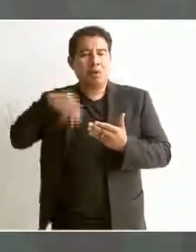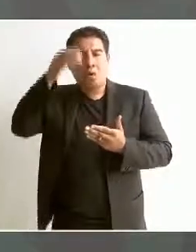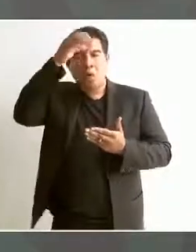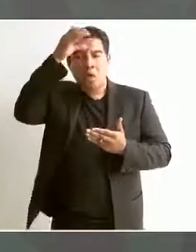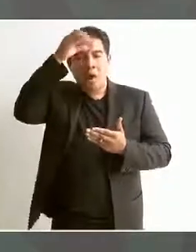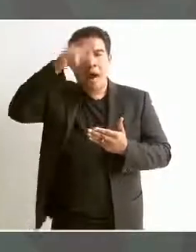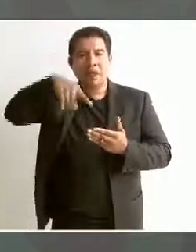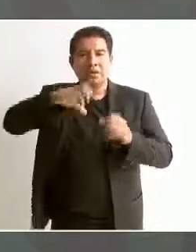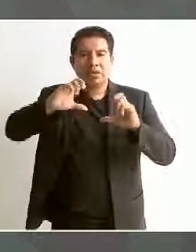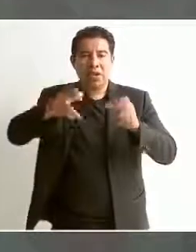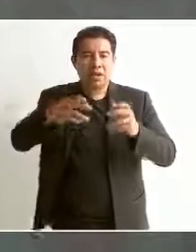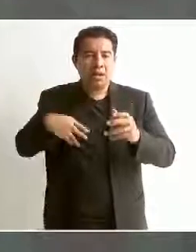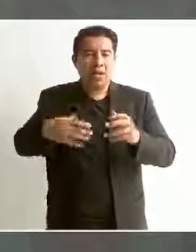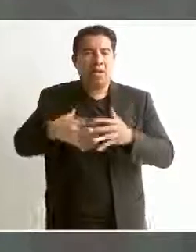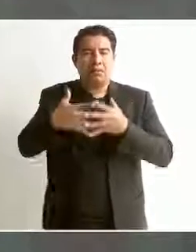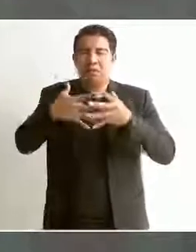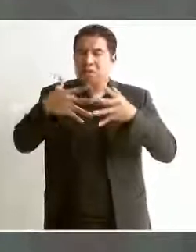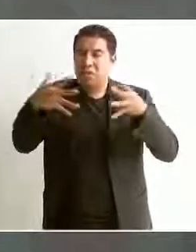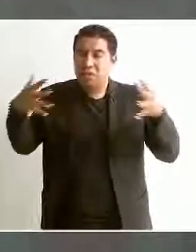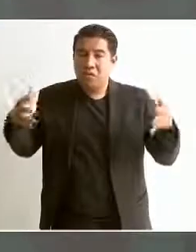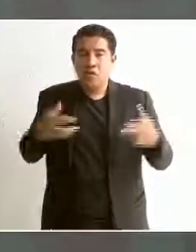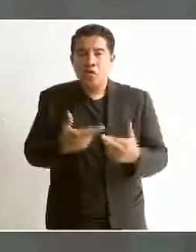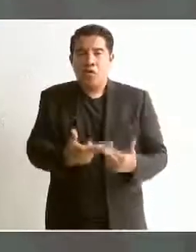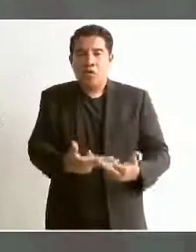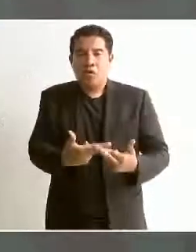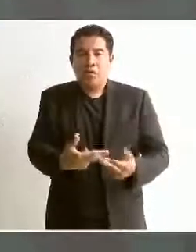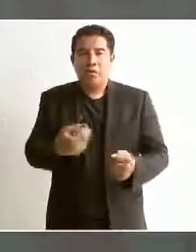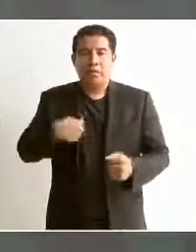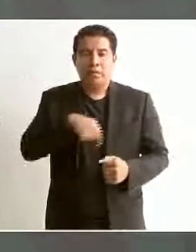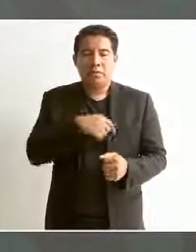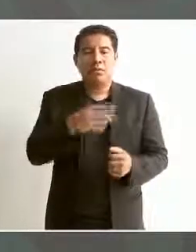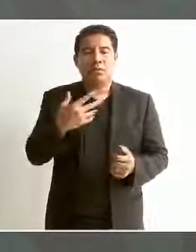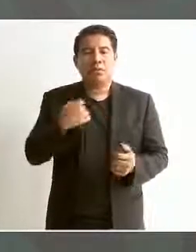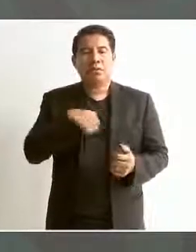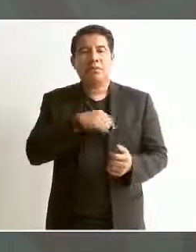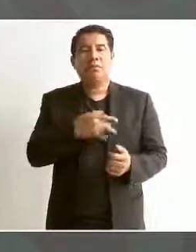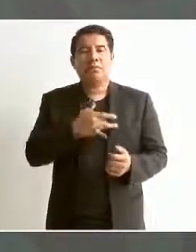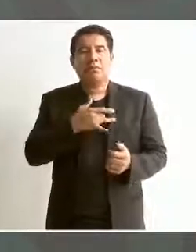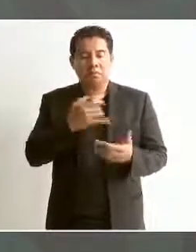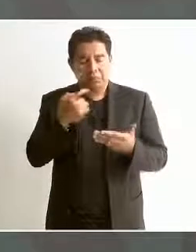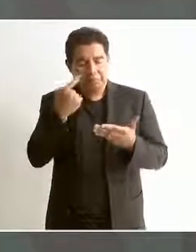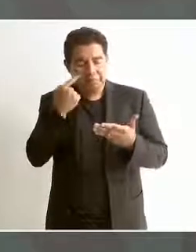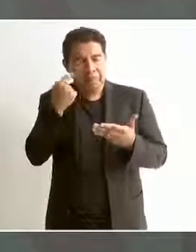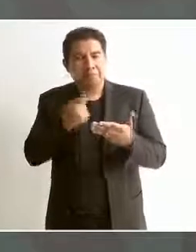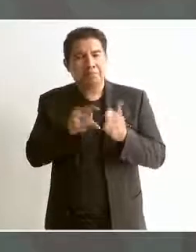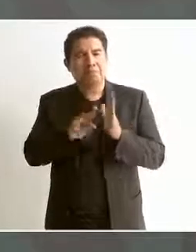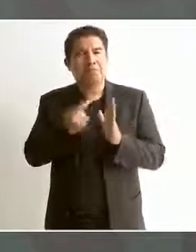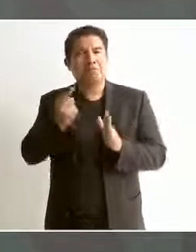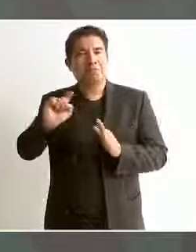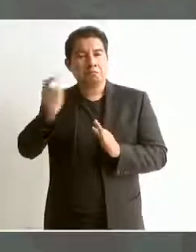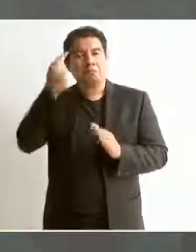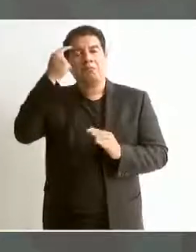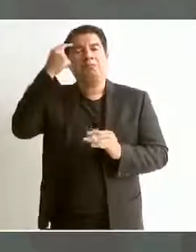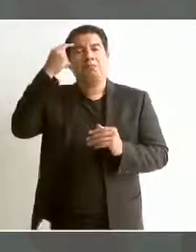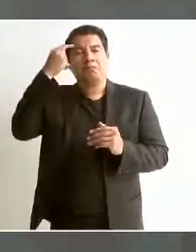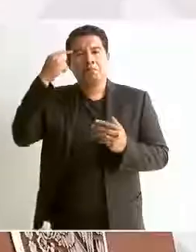Chiapas y de México, porque durante mucho tiempo